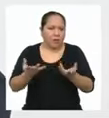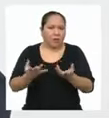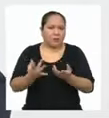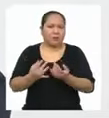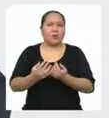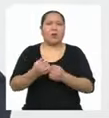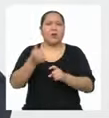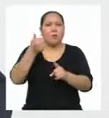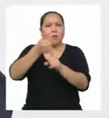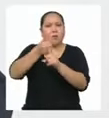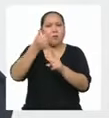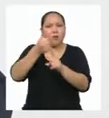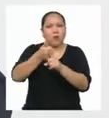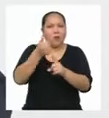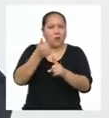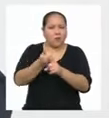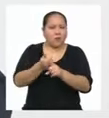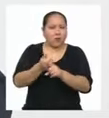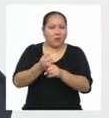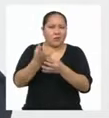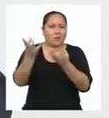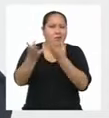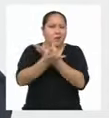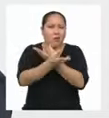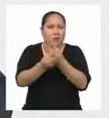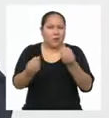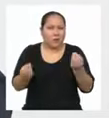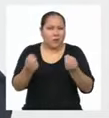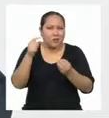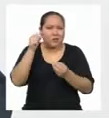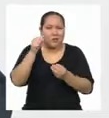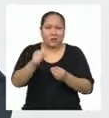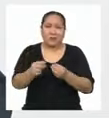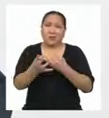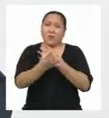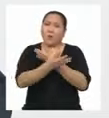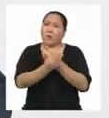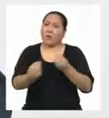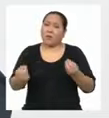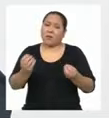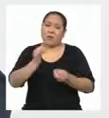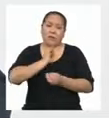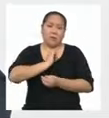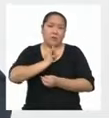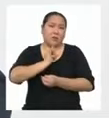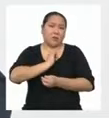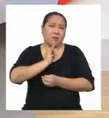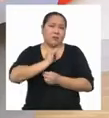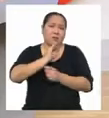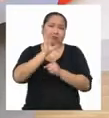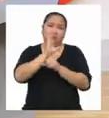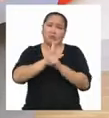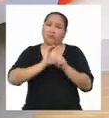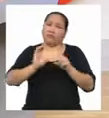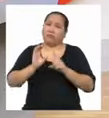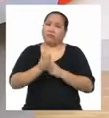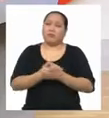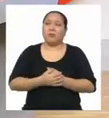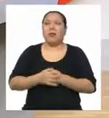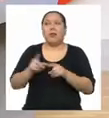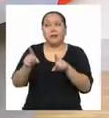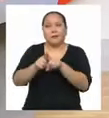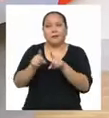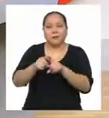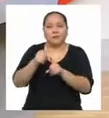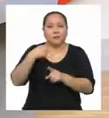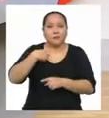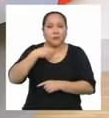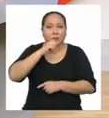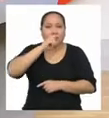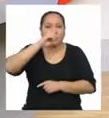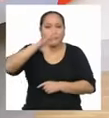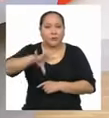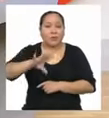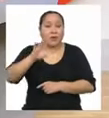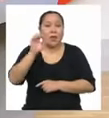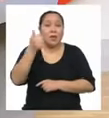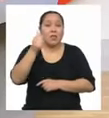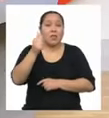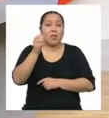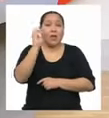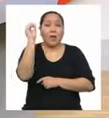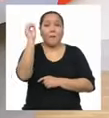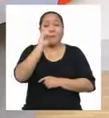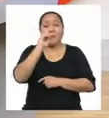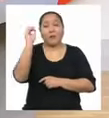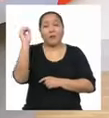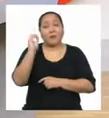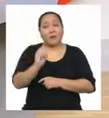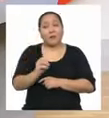Las estamos perdiendo Y con ello Estamos perdiendo Nuestra identidad cultural También quisiera decir Que un 10%